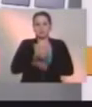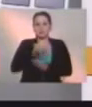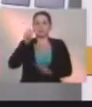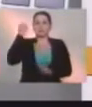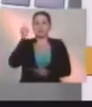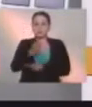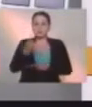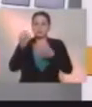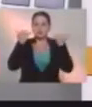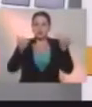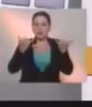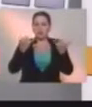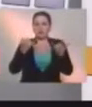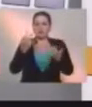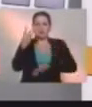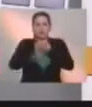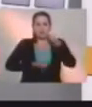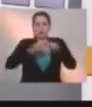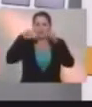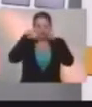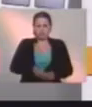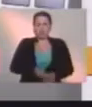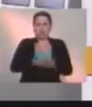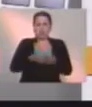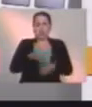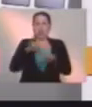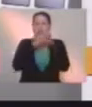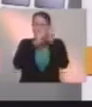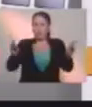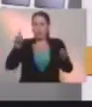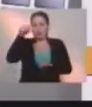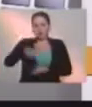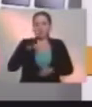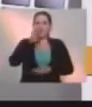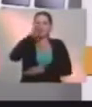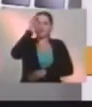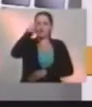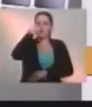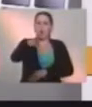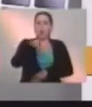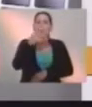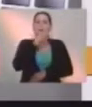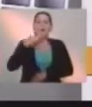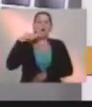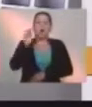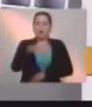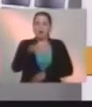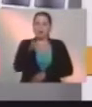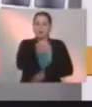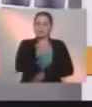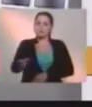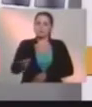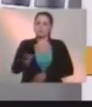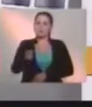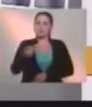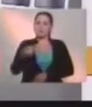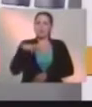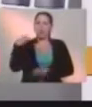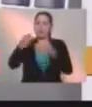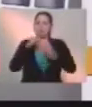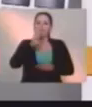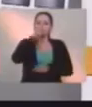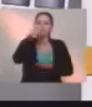llevando por los cachos la democracia de nuestro país, el futuro de nuestros muchachos, el porvenir de la patria, tiene que